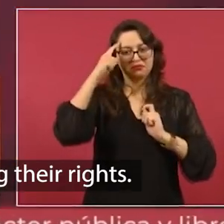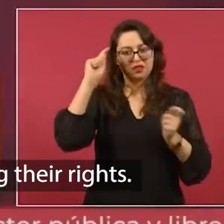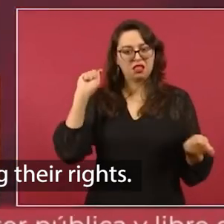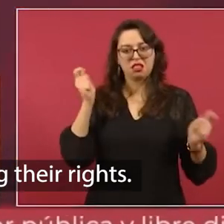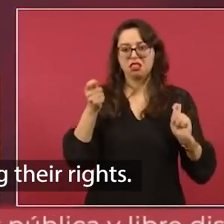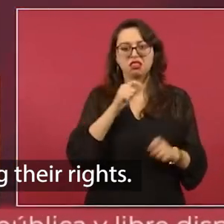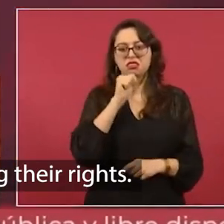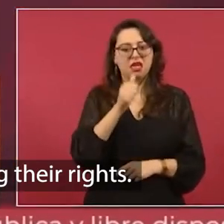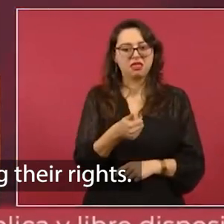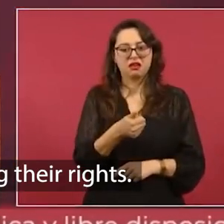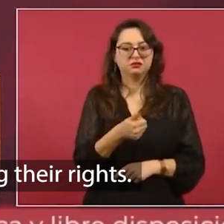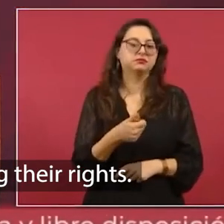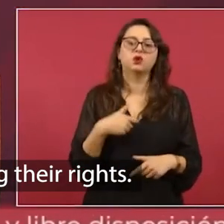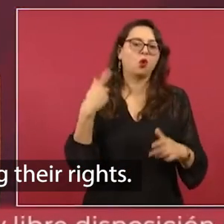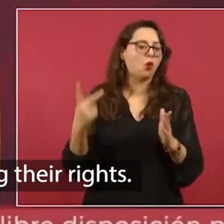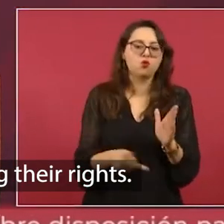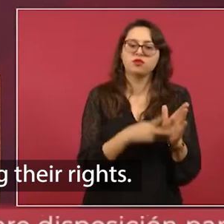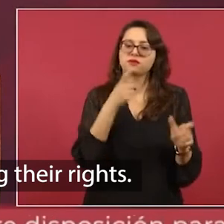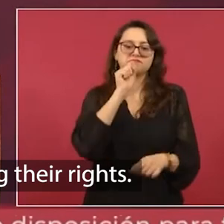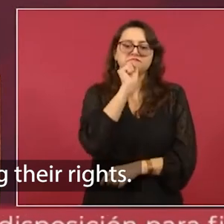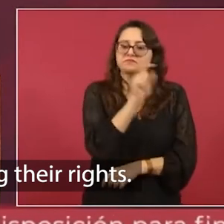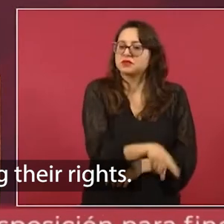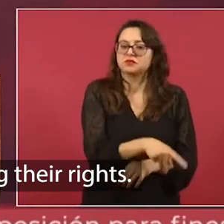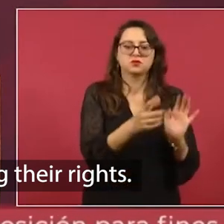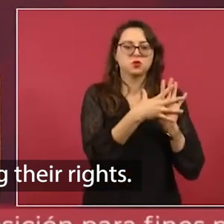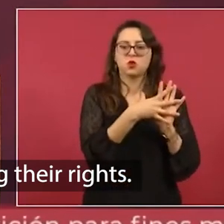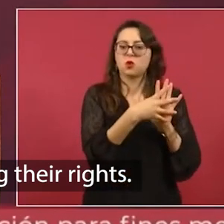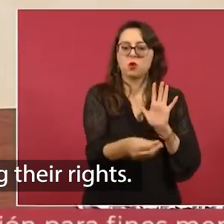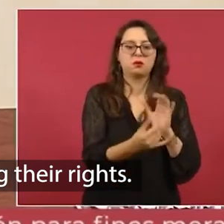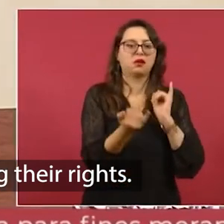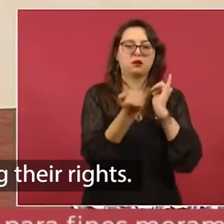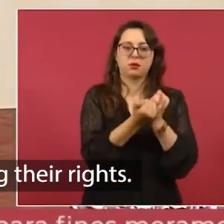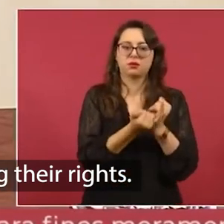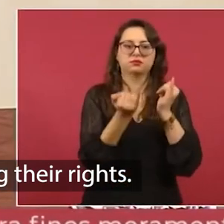no hay todo un pueblo